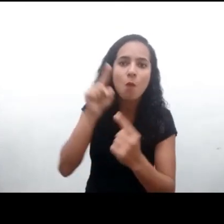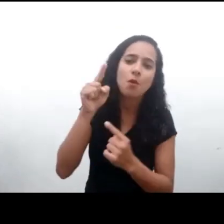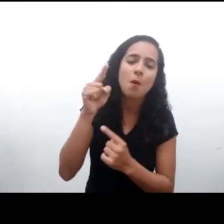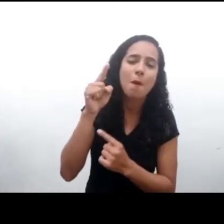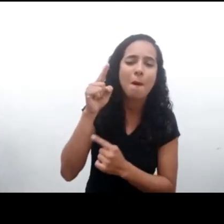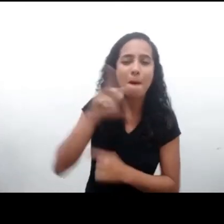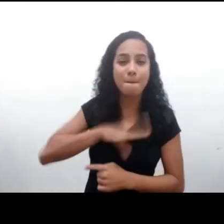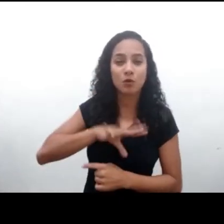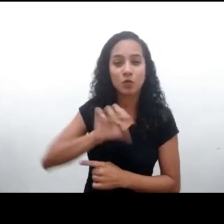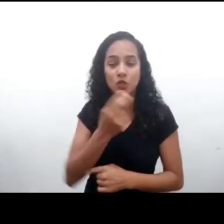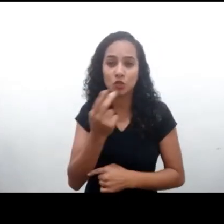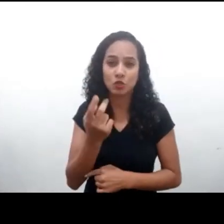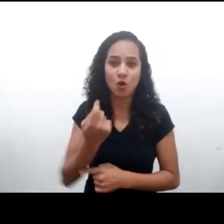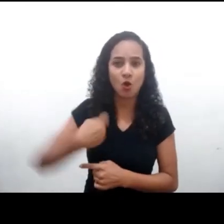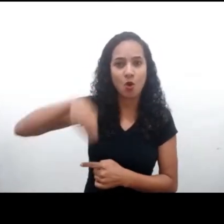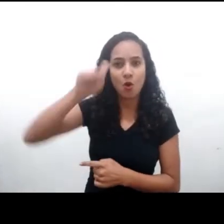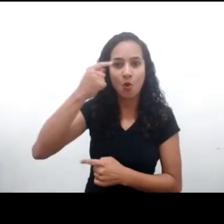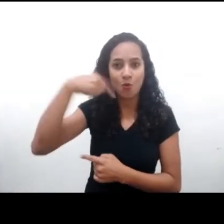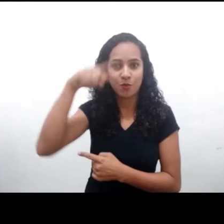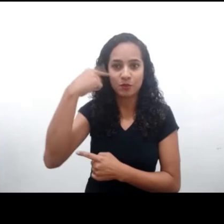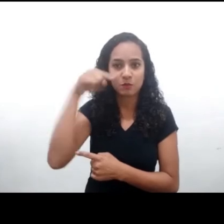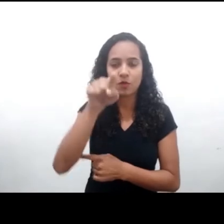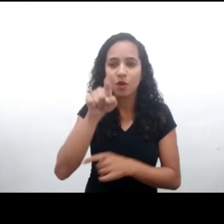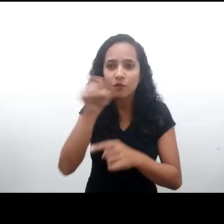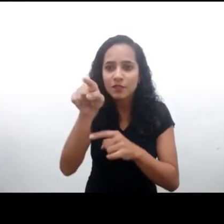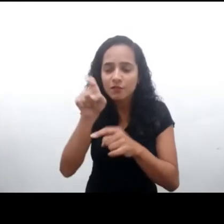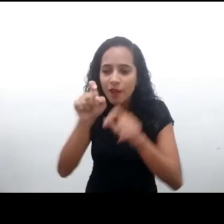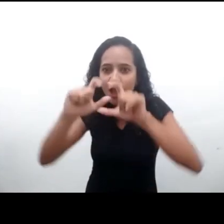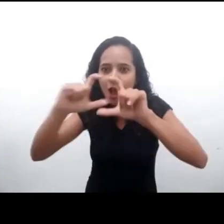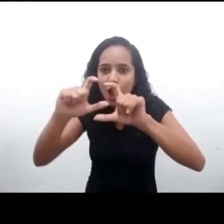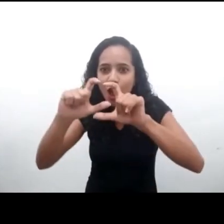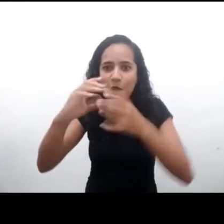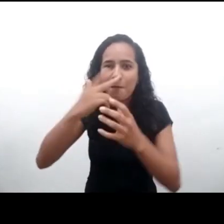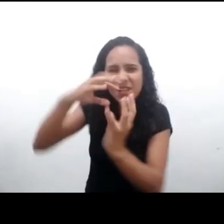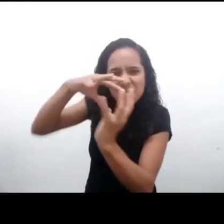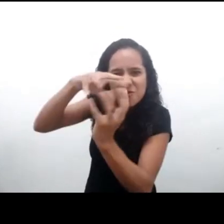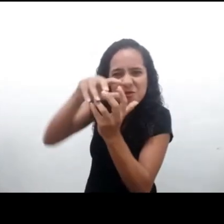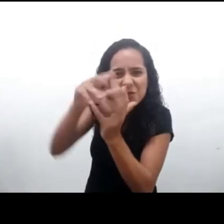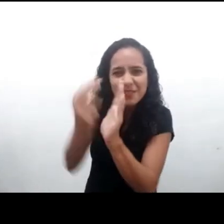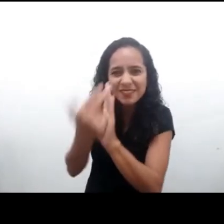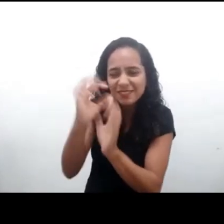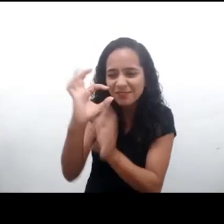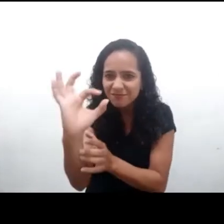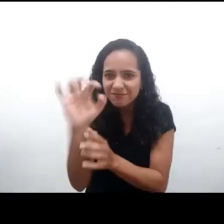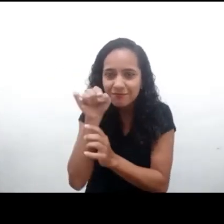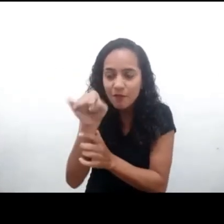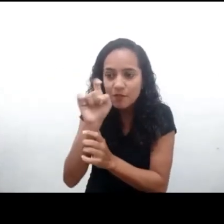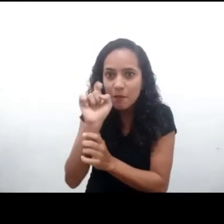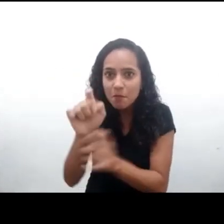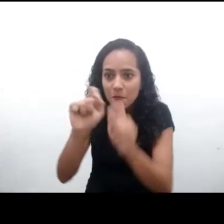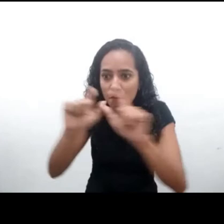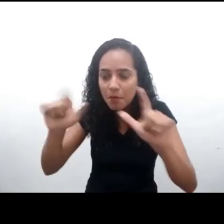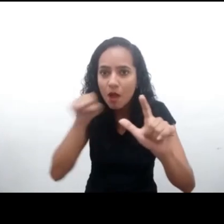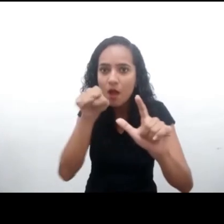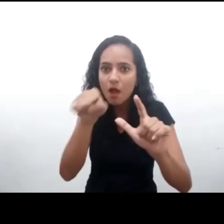en portugués o en español, basta con elegir el idioma de su preferencia haciendo clic en el ícono que tiene un